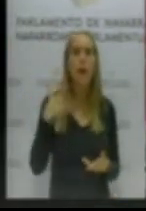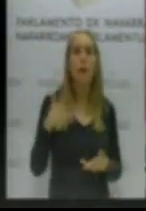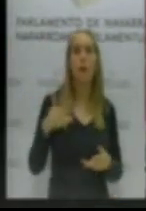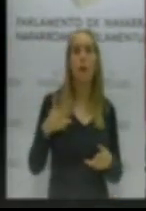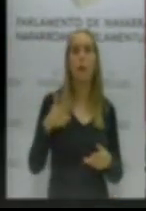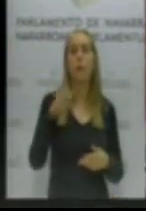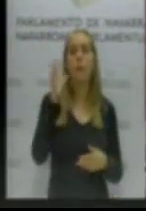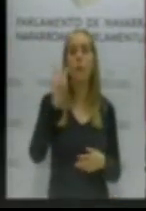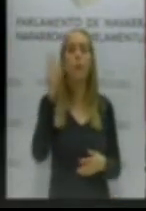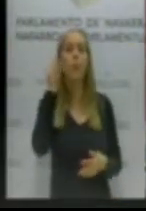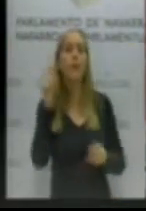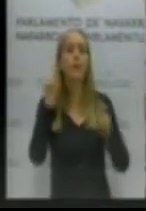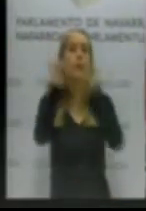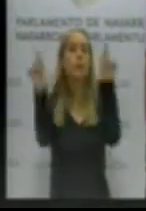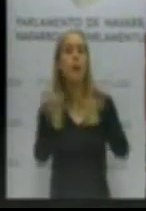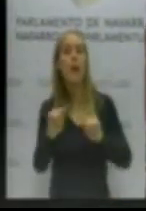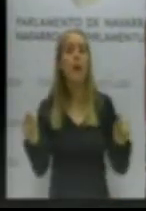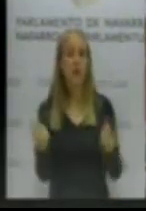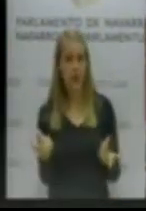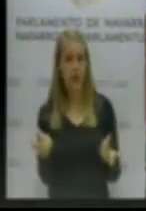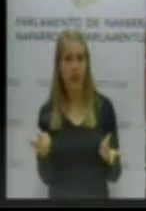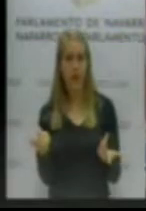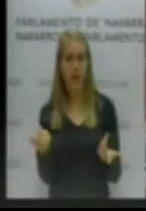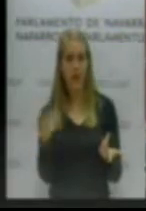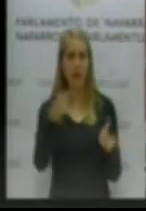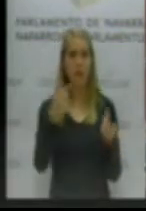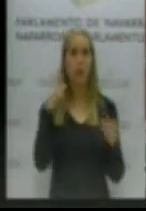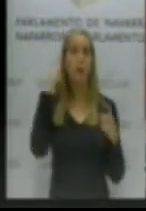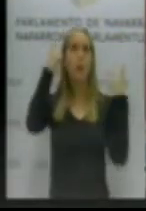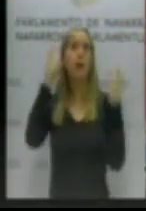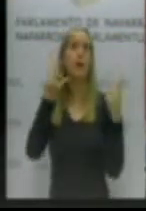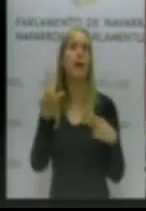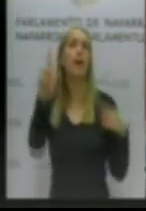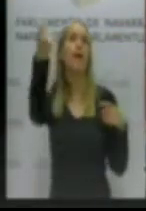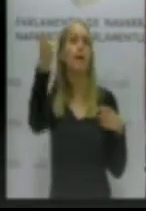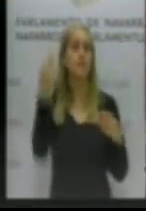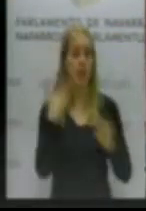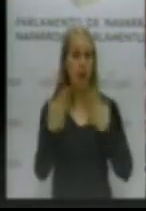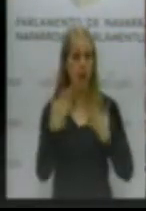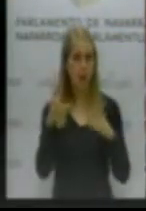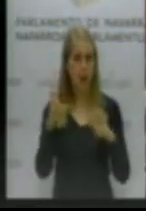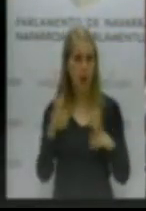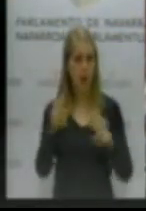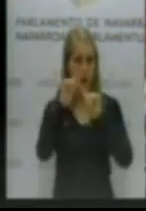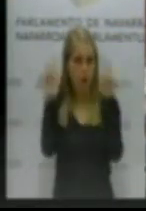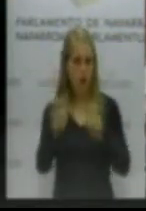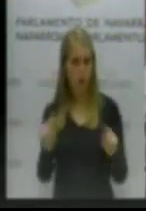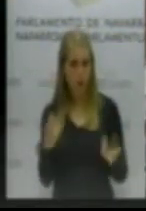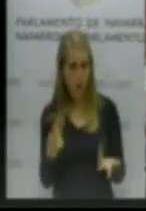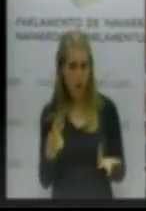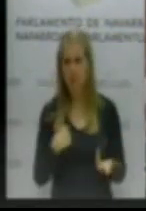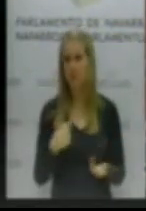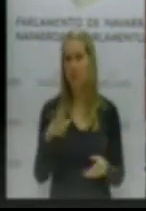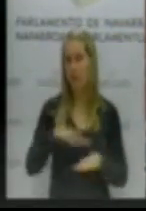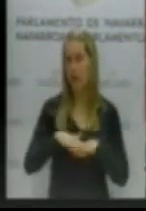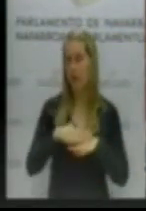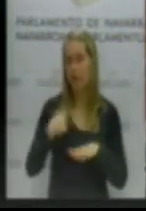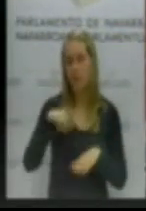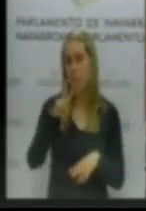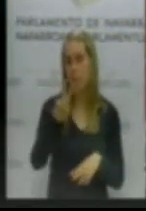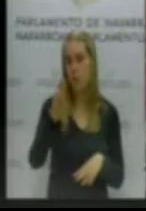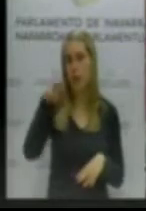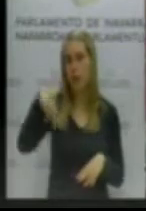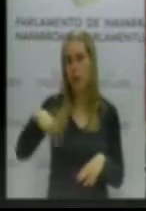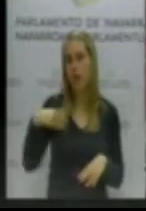¿De esa entelequia que tienen ustedes a la que quieren aspirar? ¿De eso pretende que hablemos? Pues lo siento pero no. UPN saldrá aquí